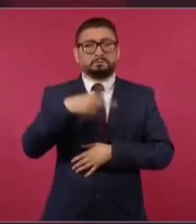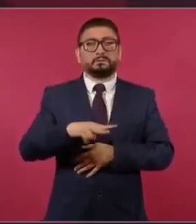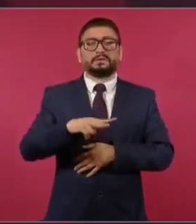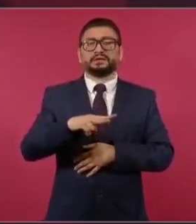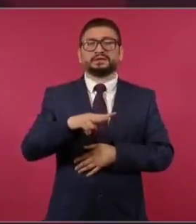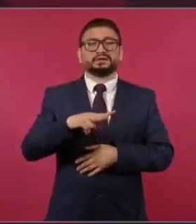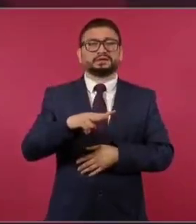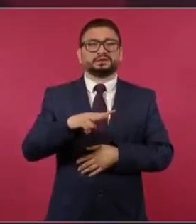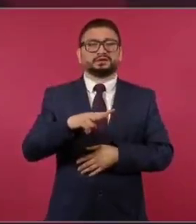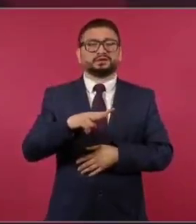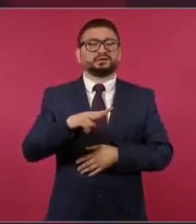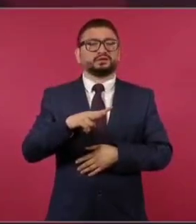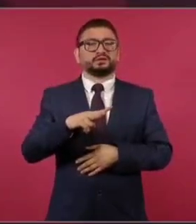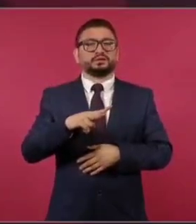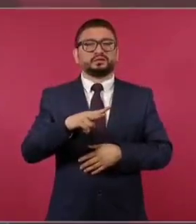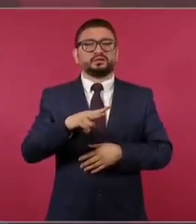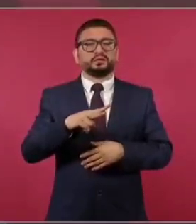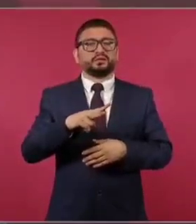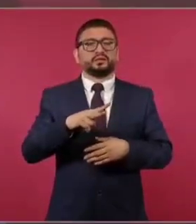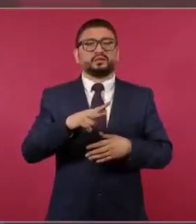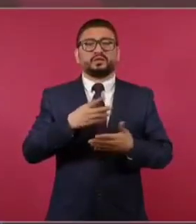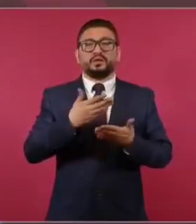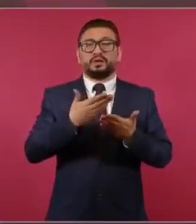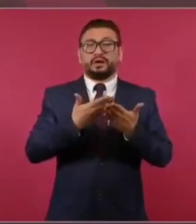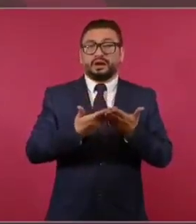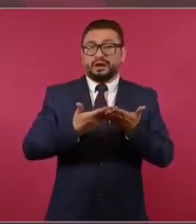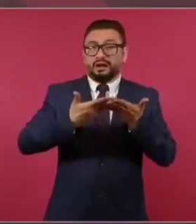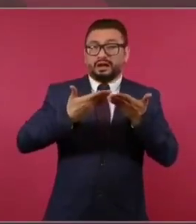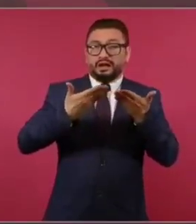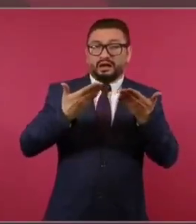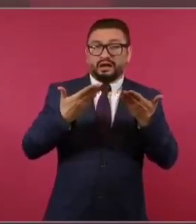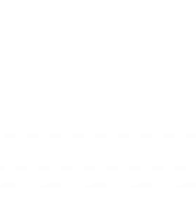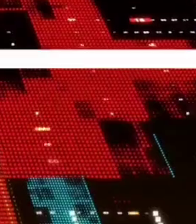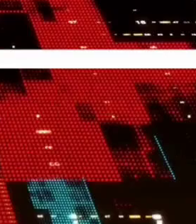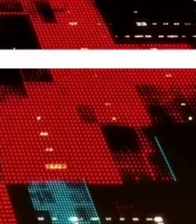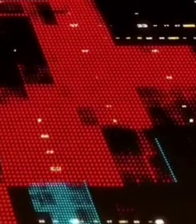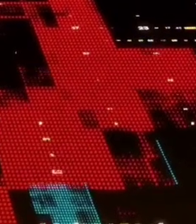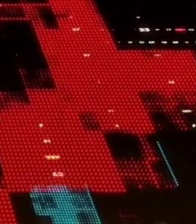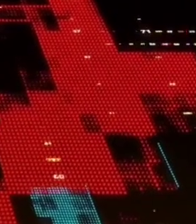inmejorable en el mundo.